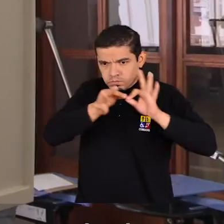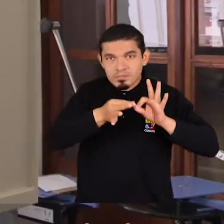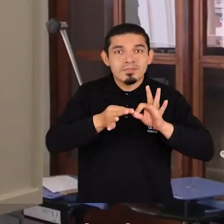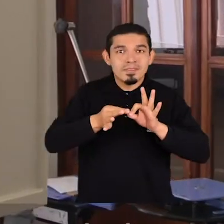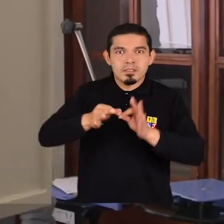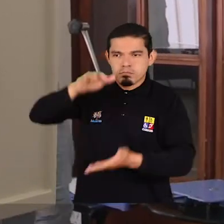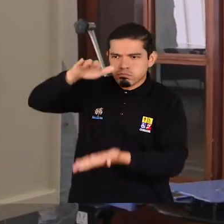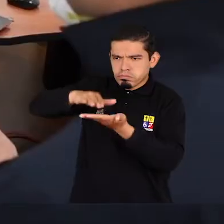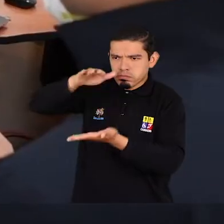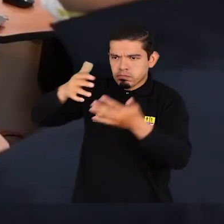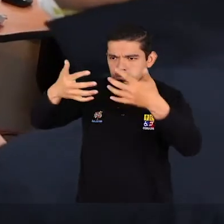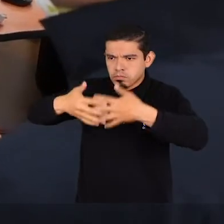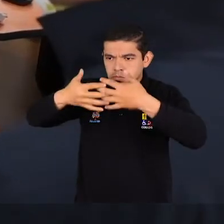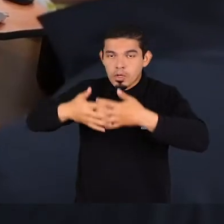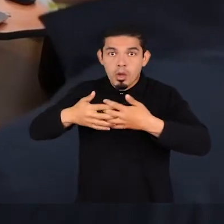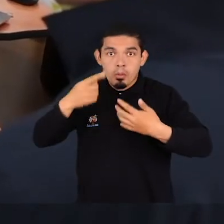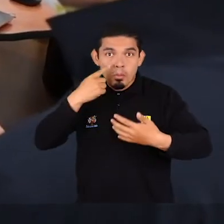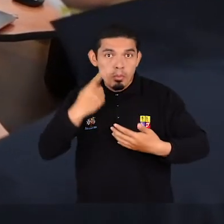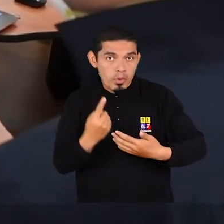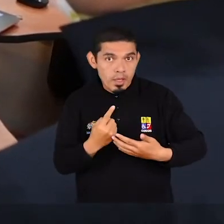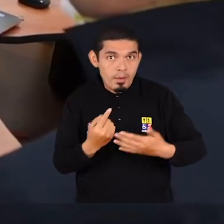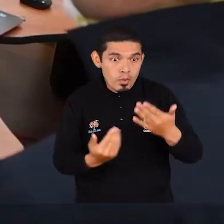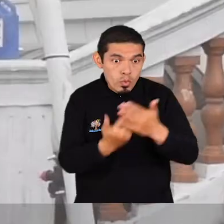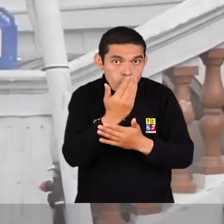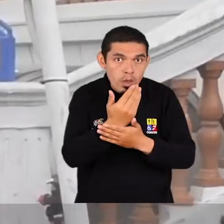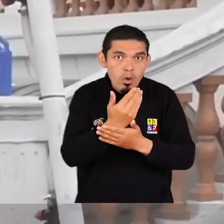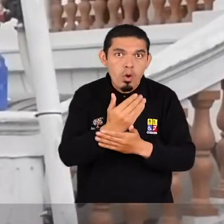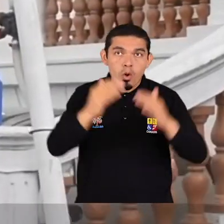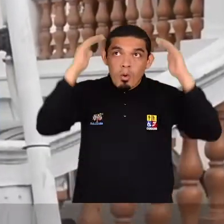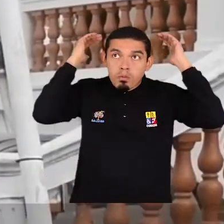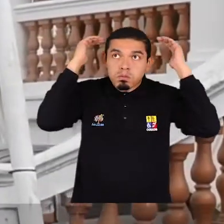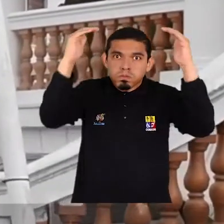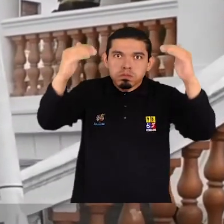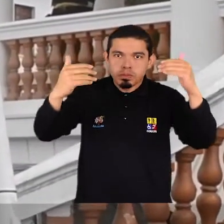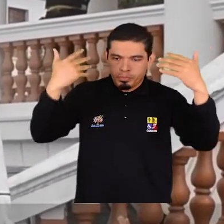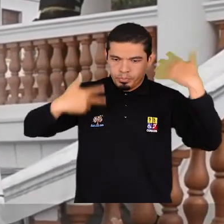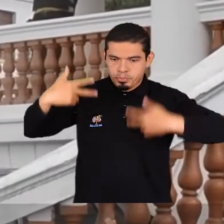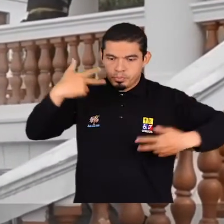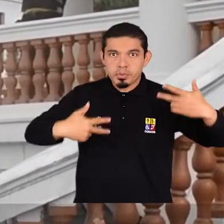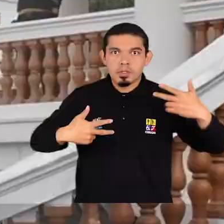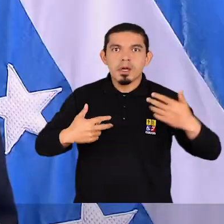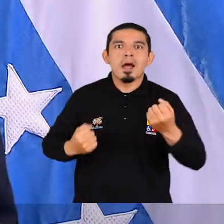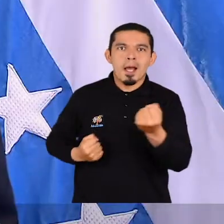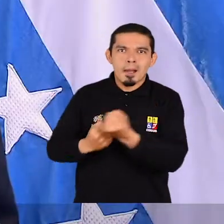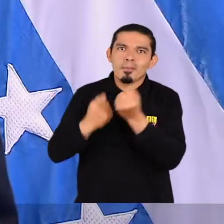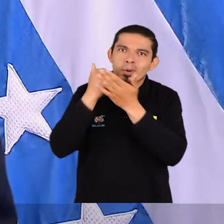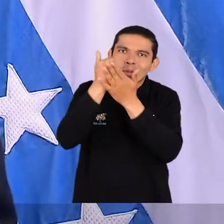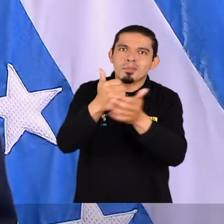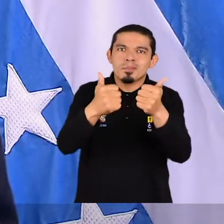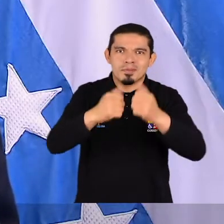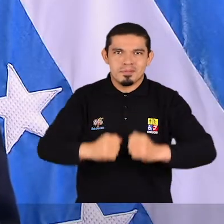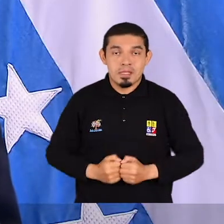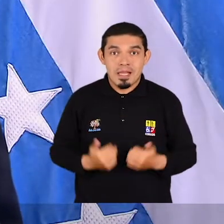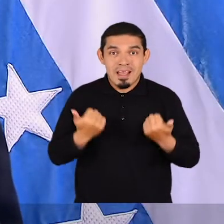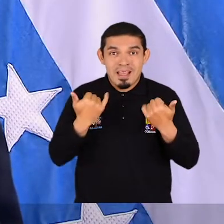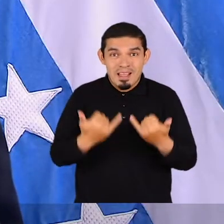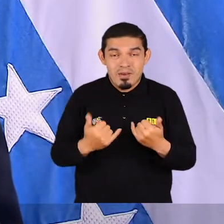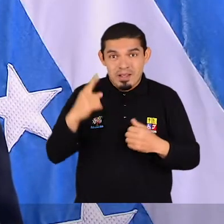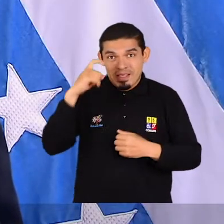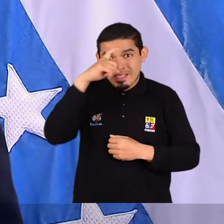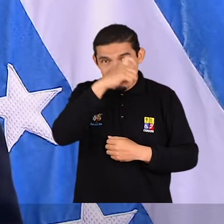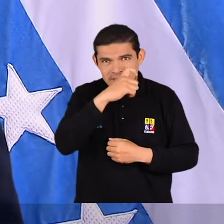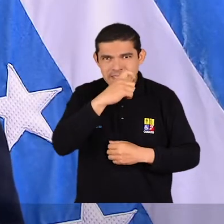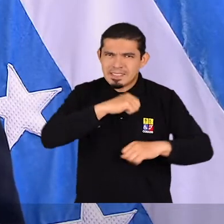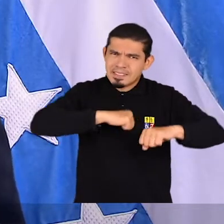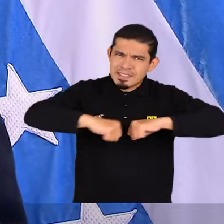red de salud pública, creando prototipos o diseñando arcos de desinfección. Todo suma. A pesar de los momentos difíciles y dolorosos